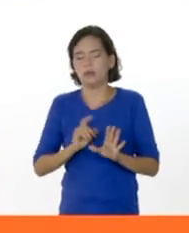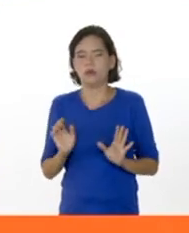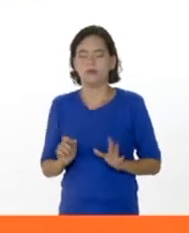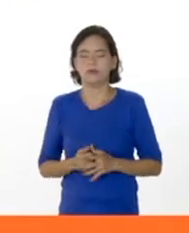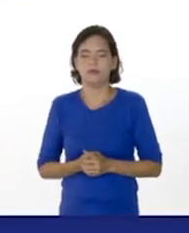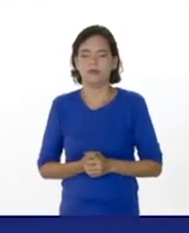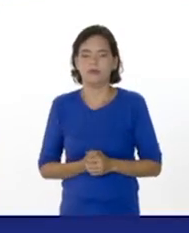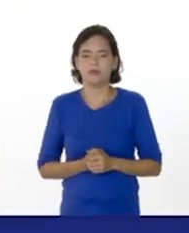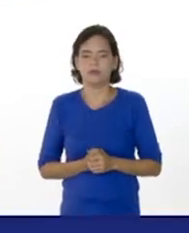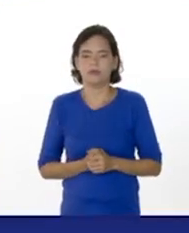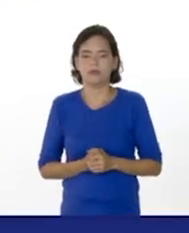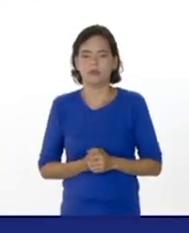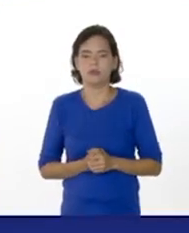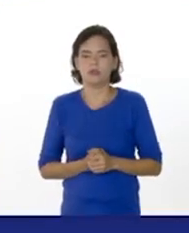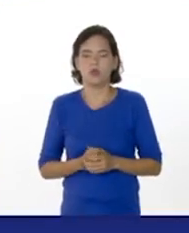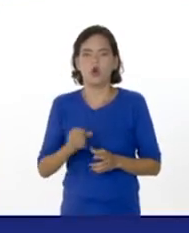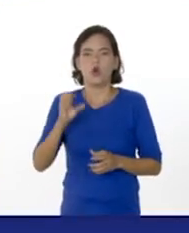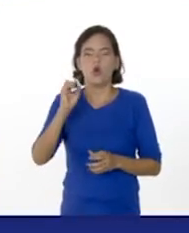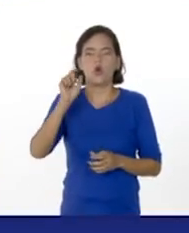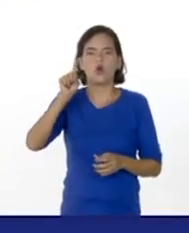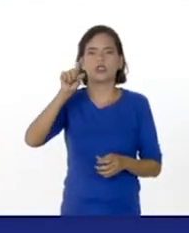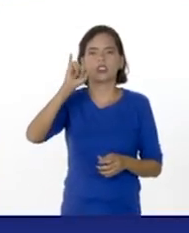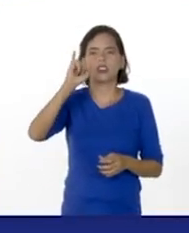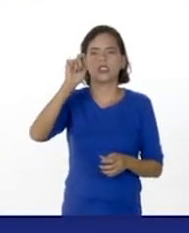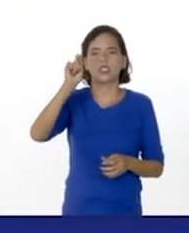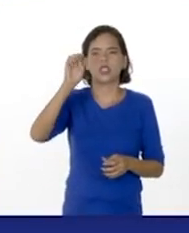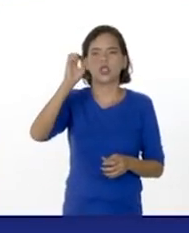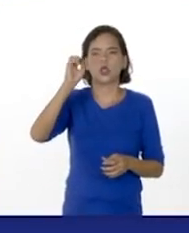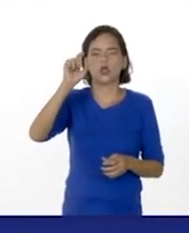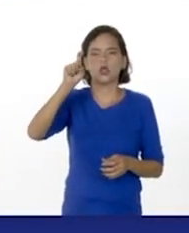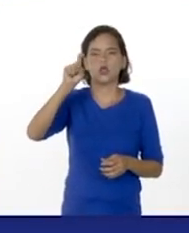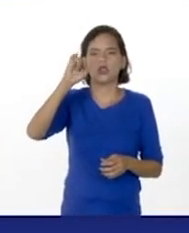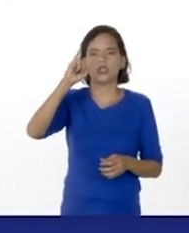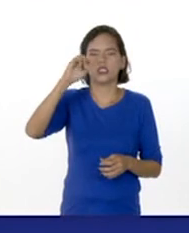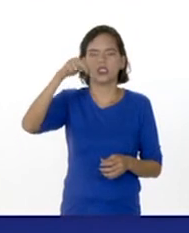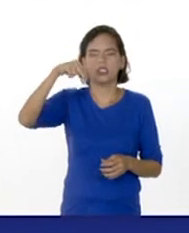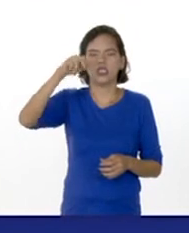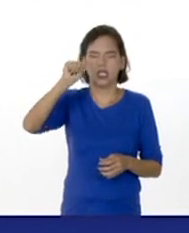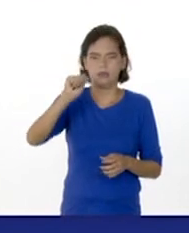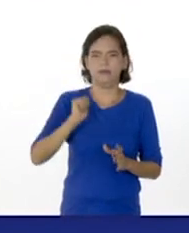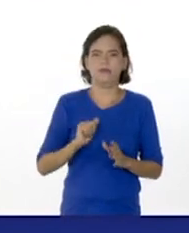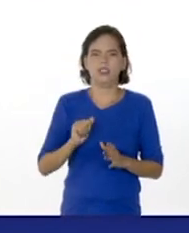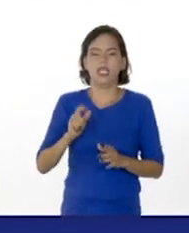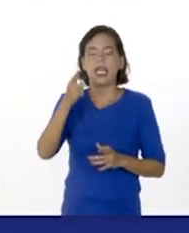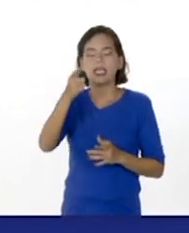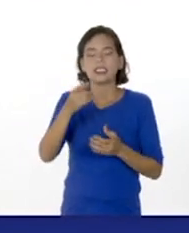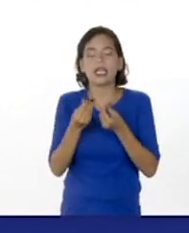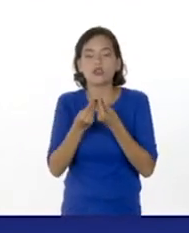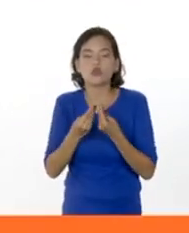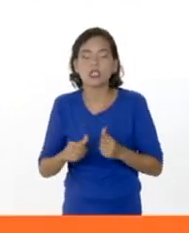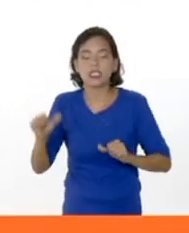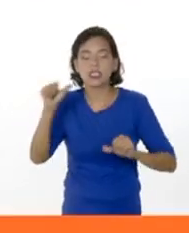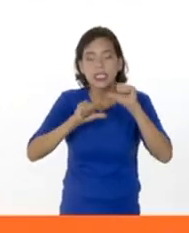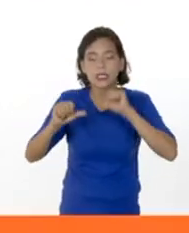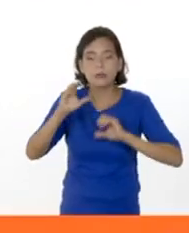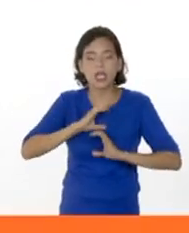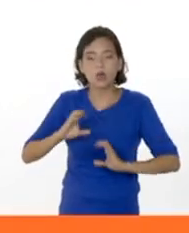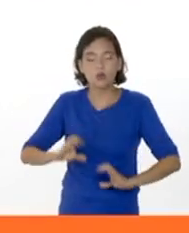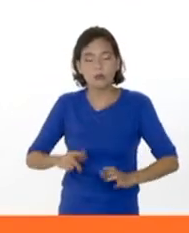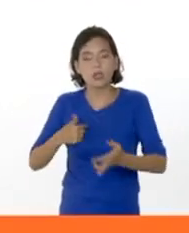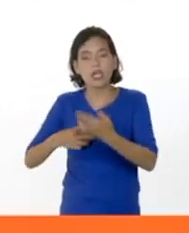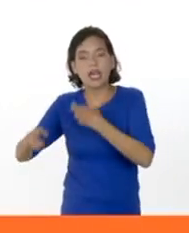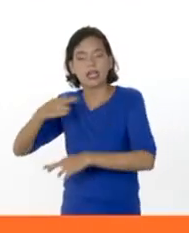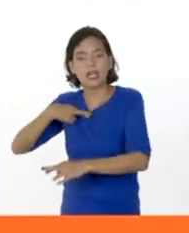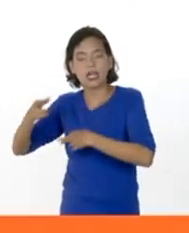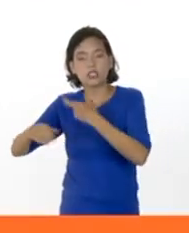La oxitocina, que es la hormona de las relaciones sociales, de las